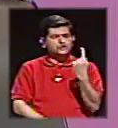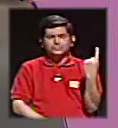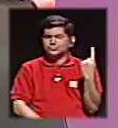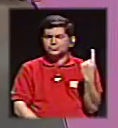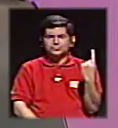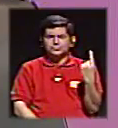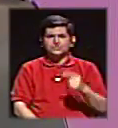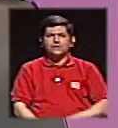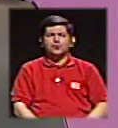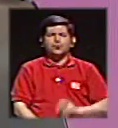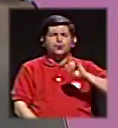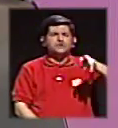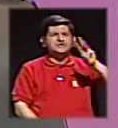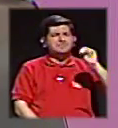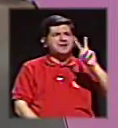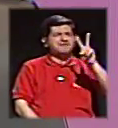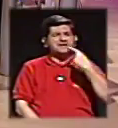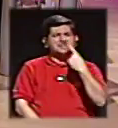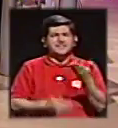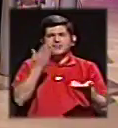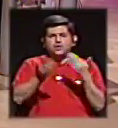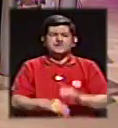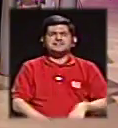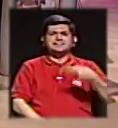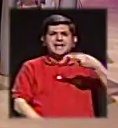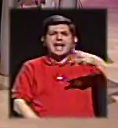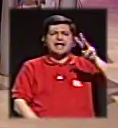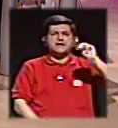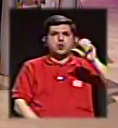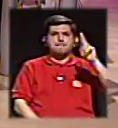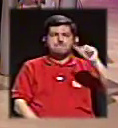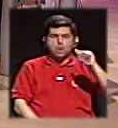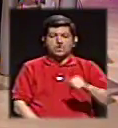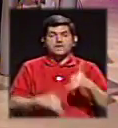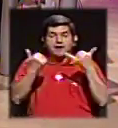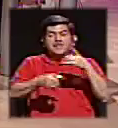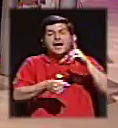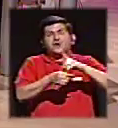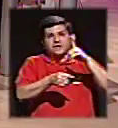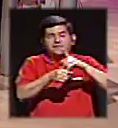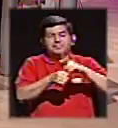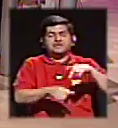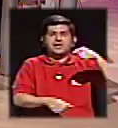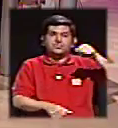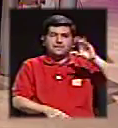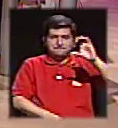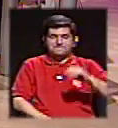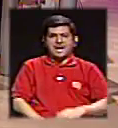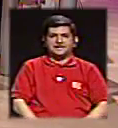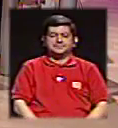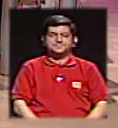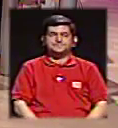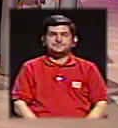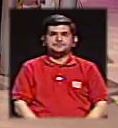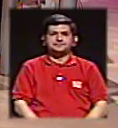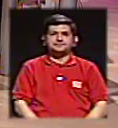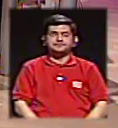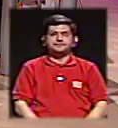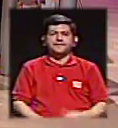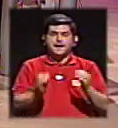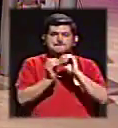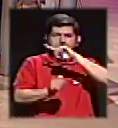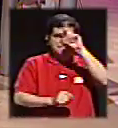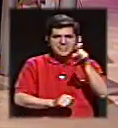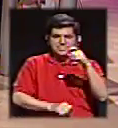José María dijo que podría poner don Henry Mora, que ahora es diputado por el PAC, candidato a diputado por el PAC. Tenemos más